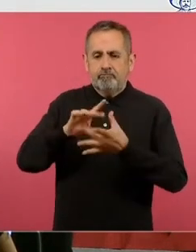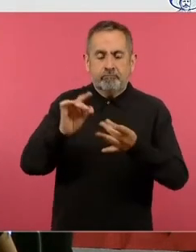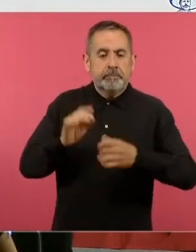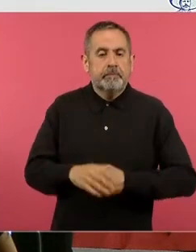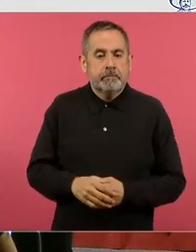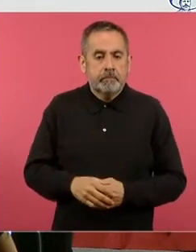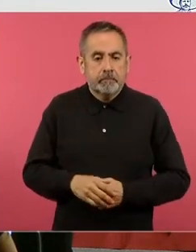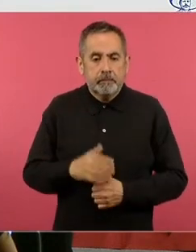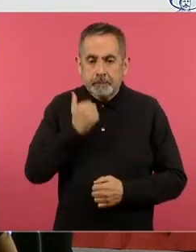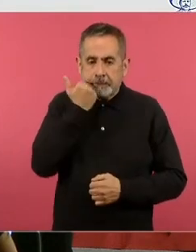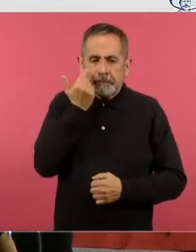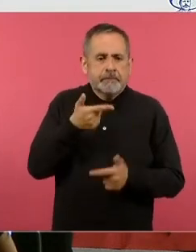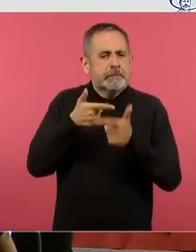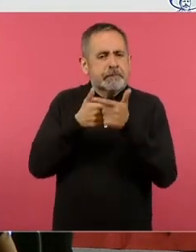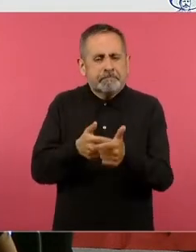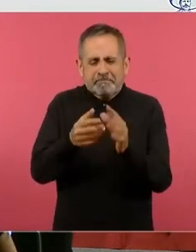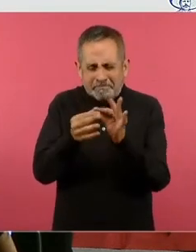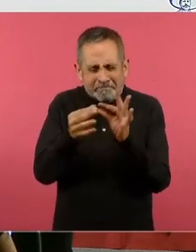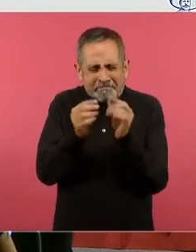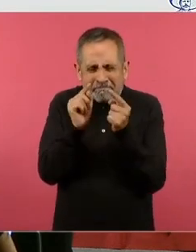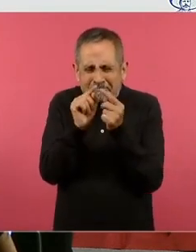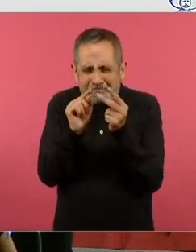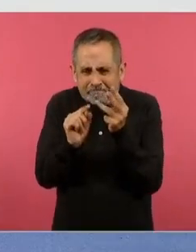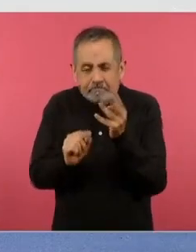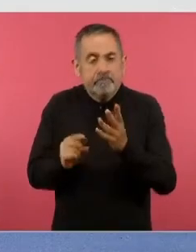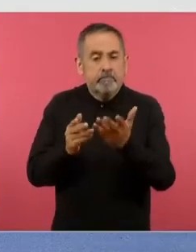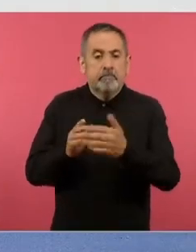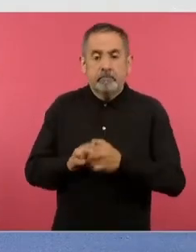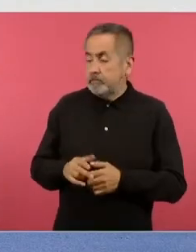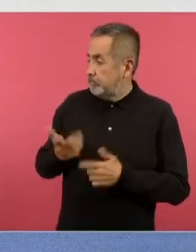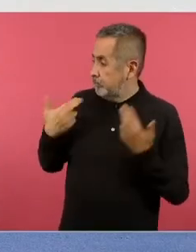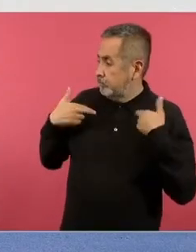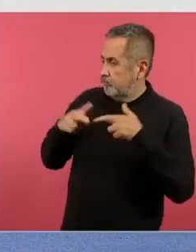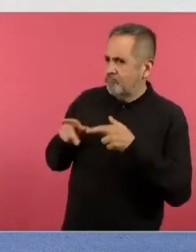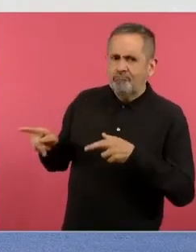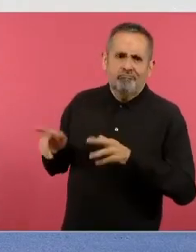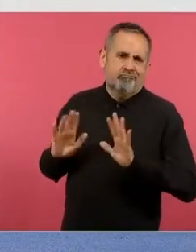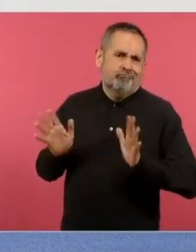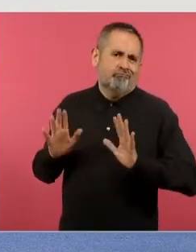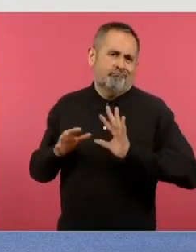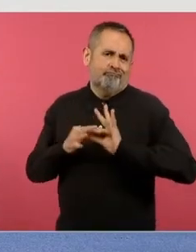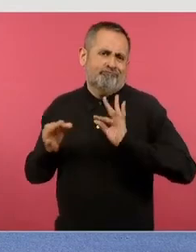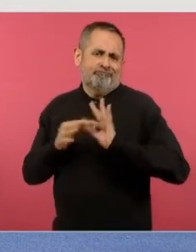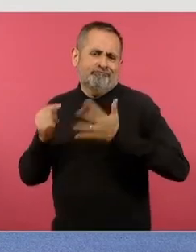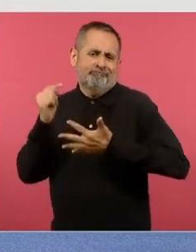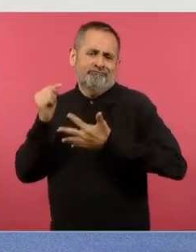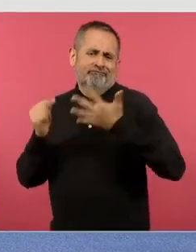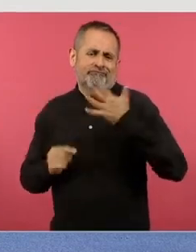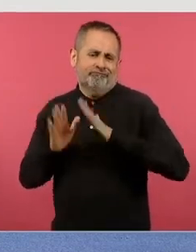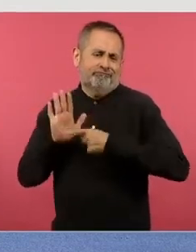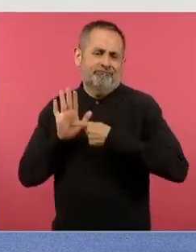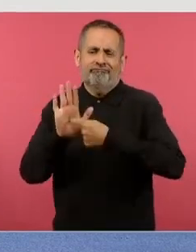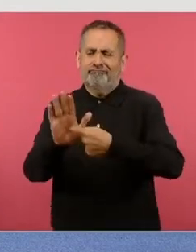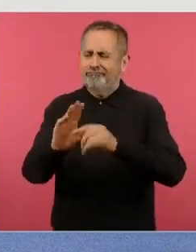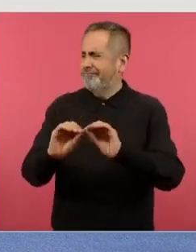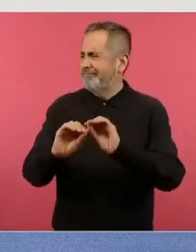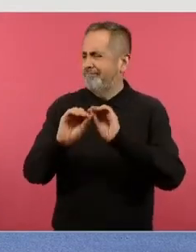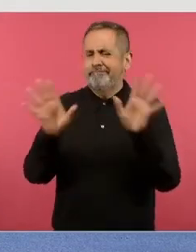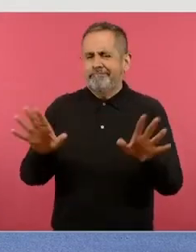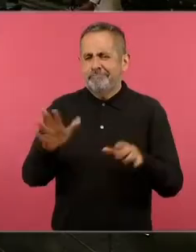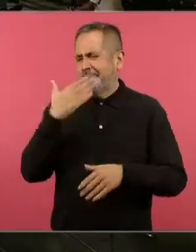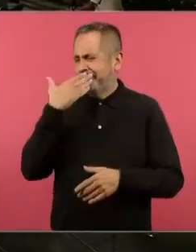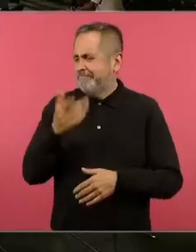insistir en pequeños detalles ya que las compañeras maestras realmente han hecho una excelente presentación